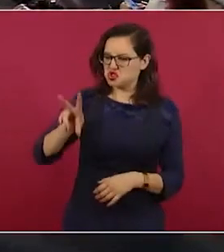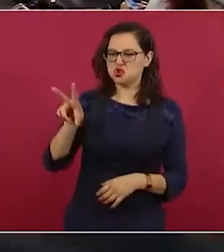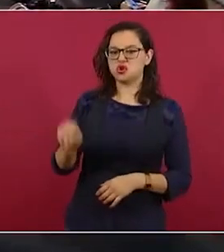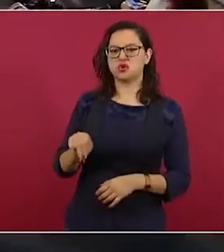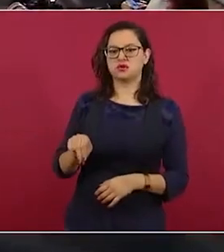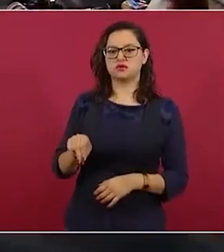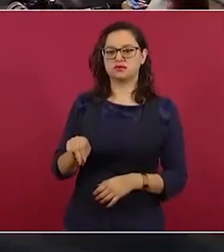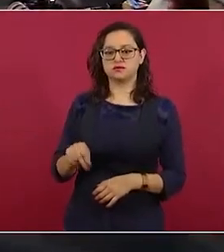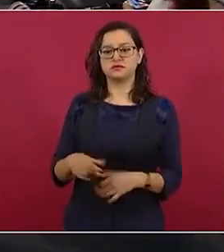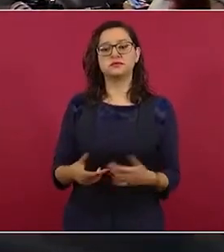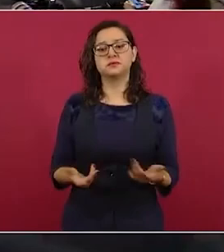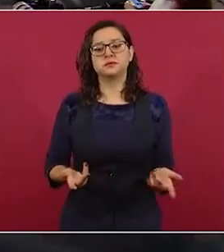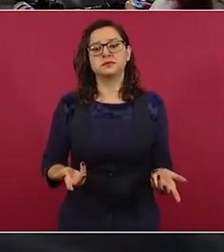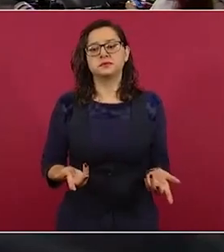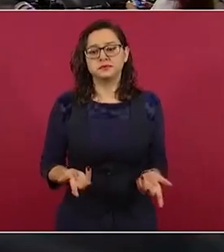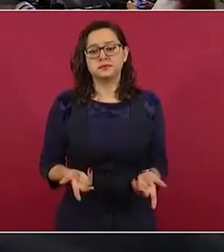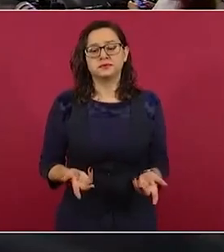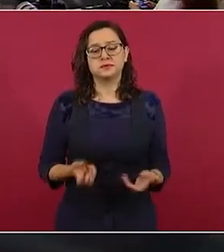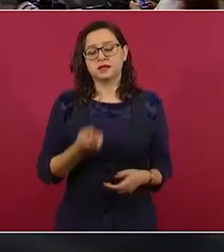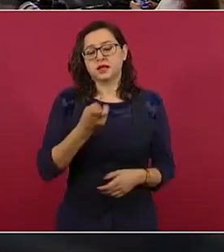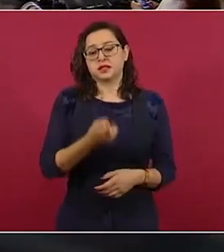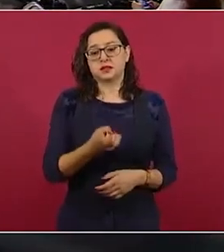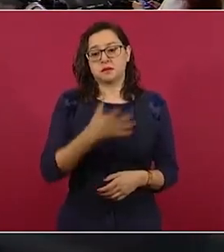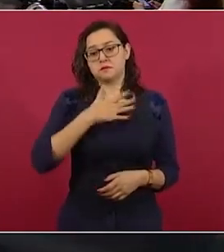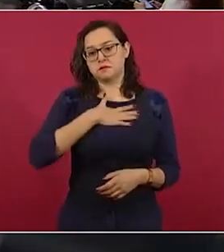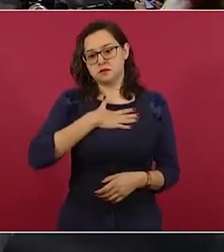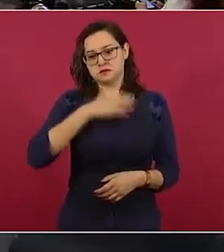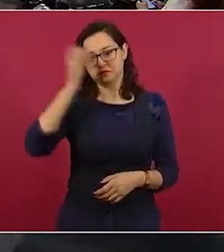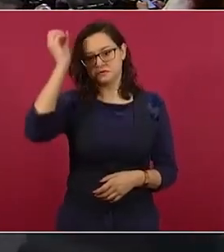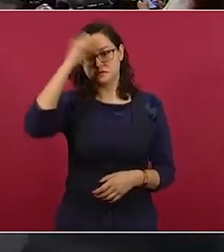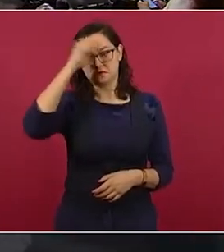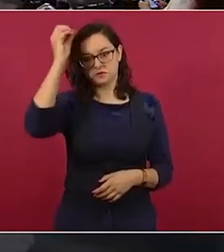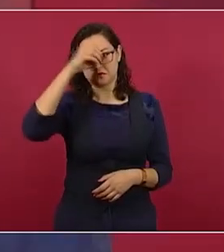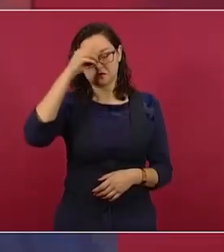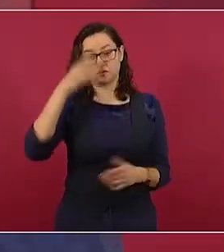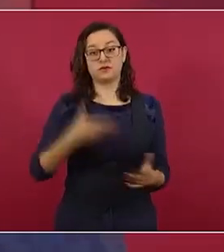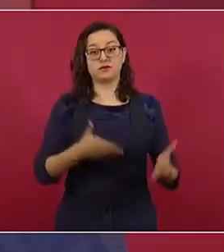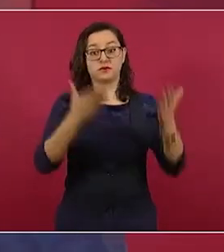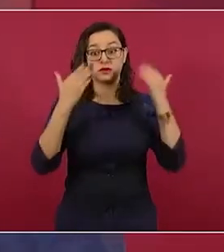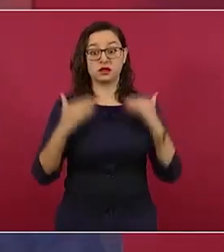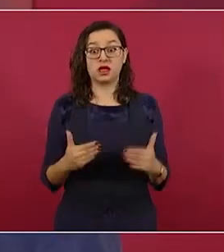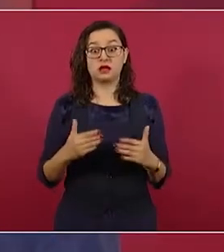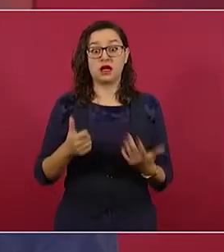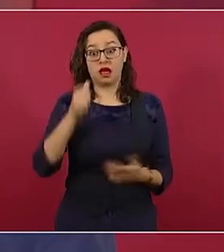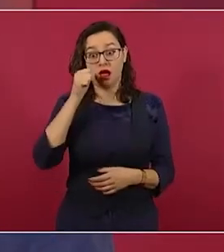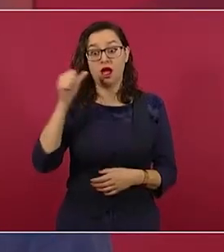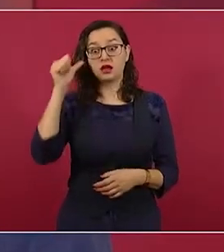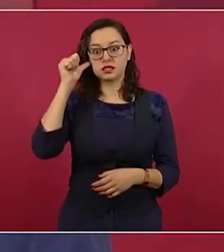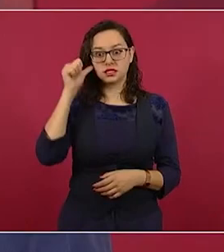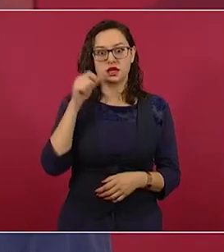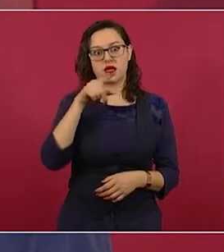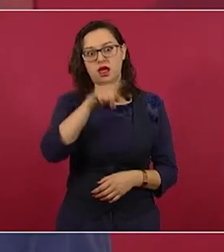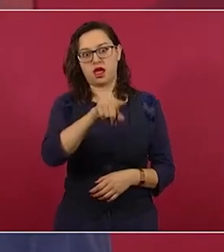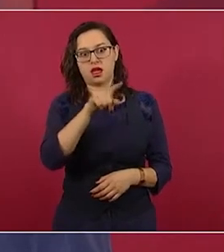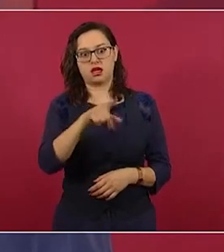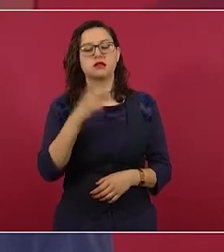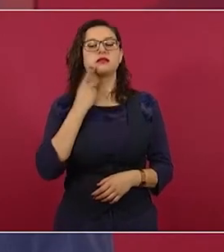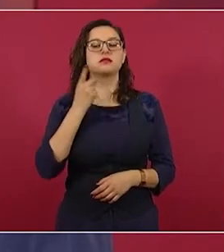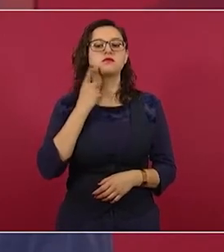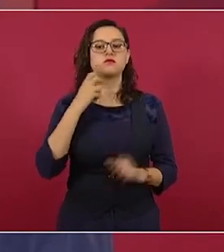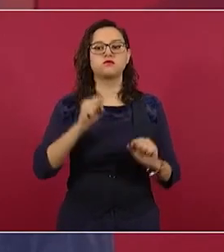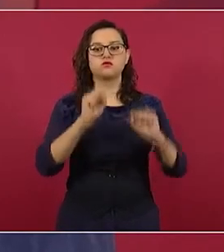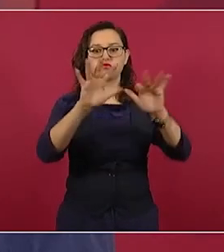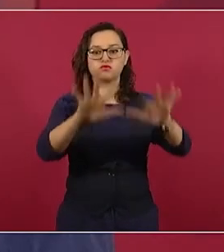eso es lo que comento. Acerca de la transmisión de ayer, pues sí, es algo